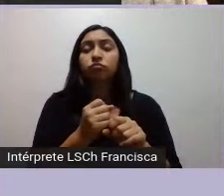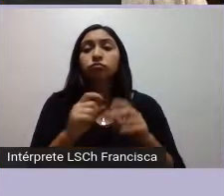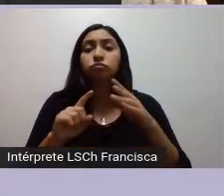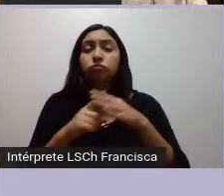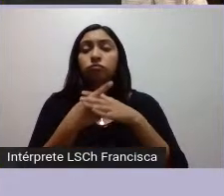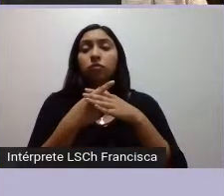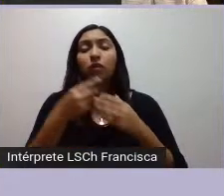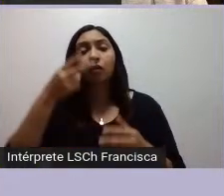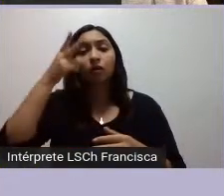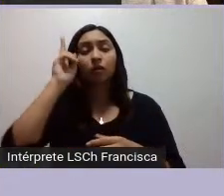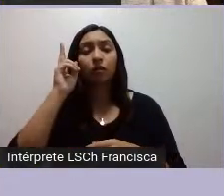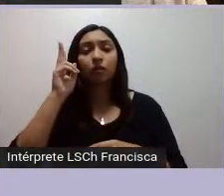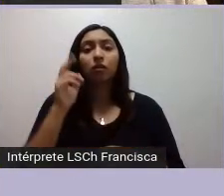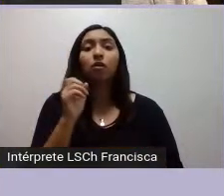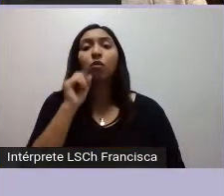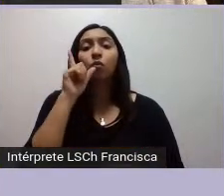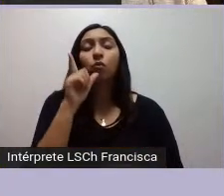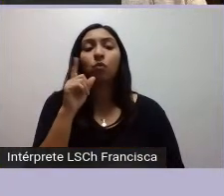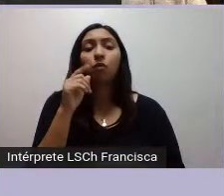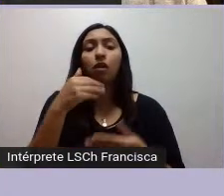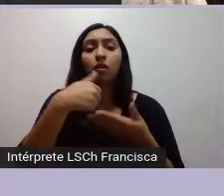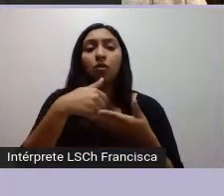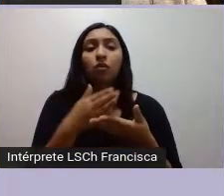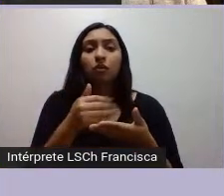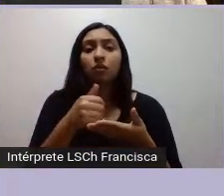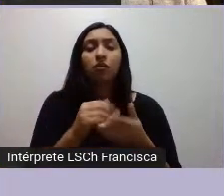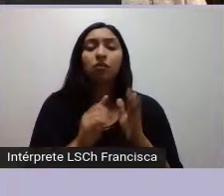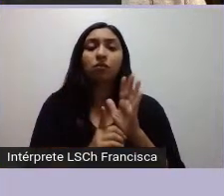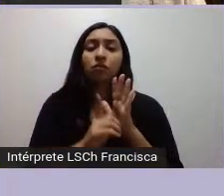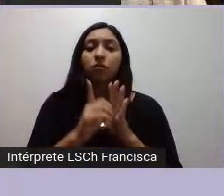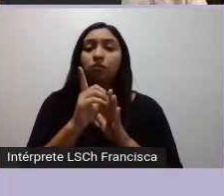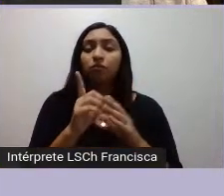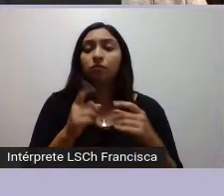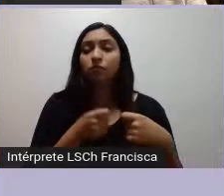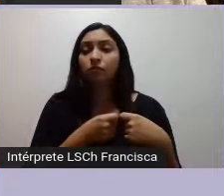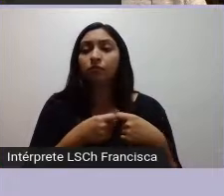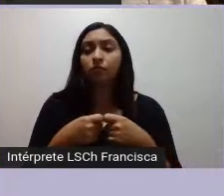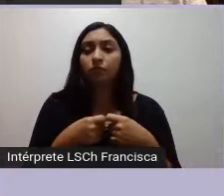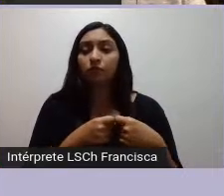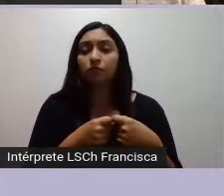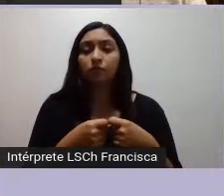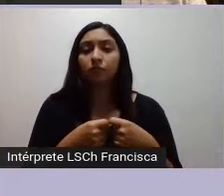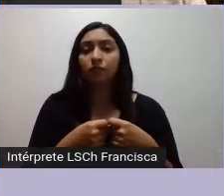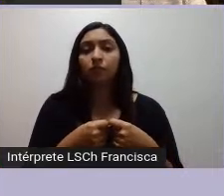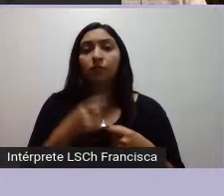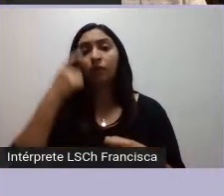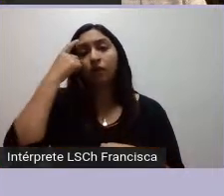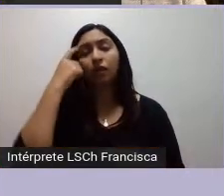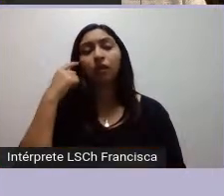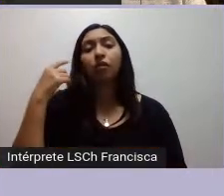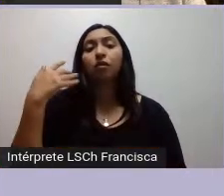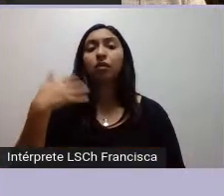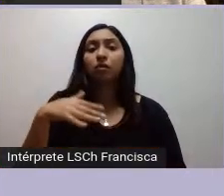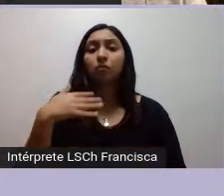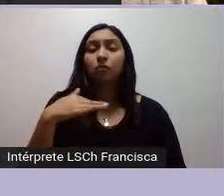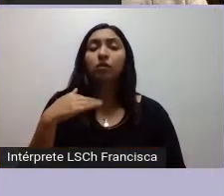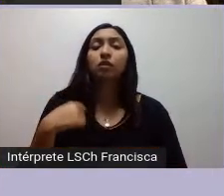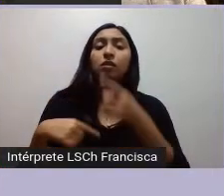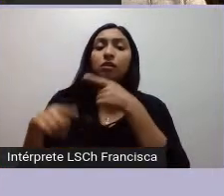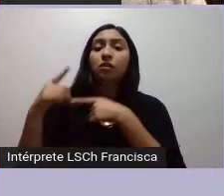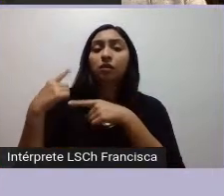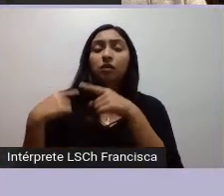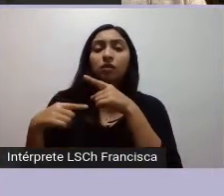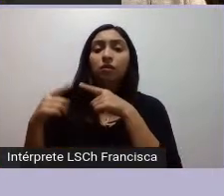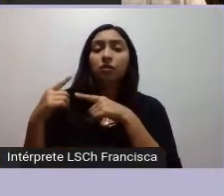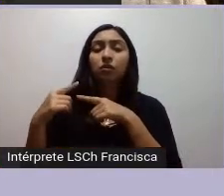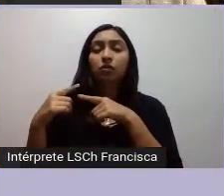¿qué organizaciones han desarrollado este debate? una que me parece que es importante la historia del movimiento mapuche es